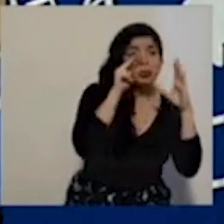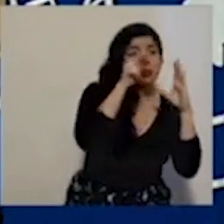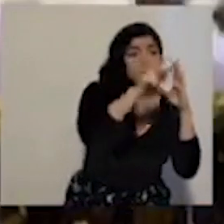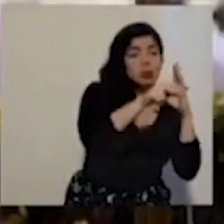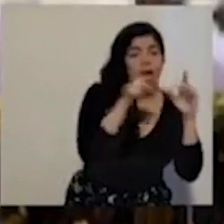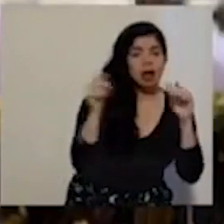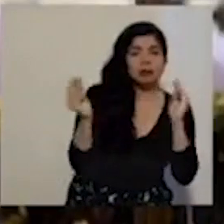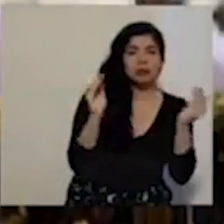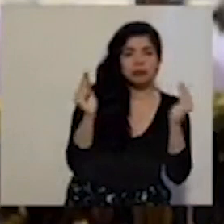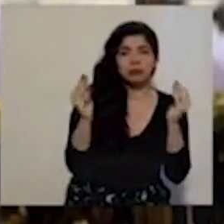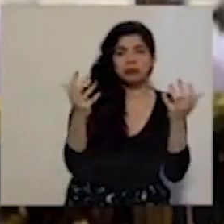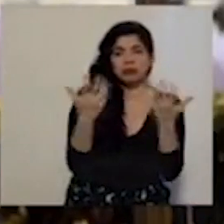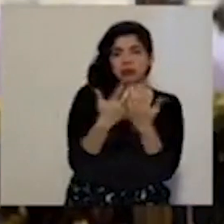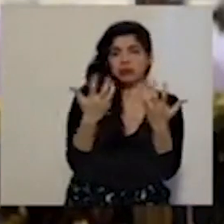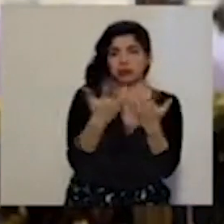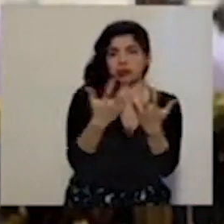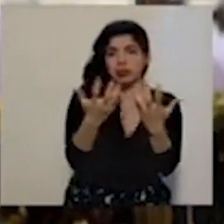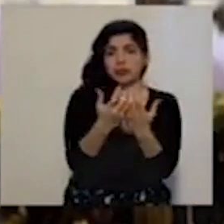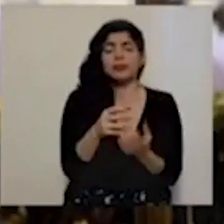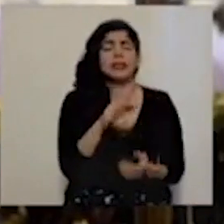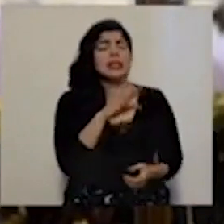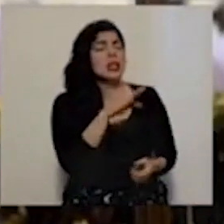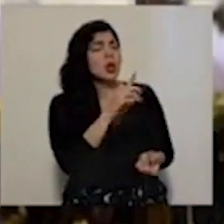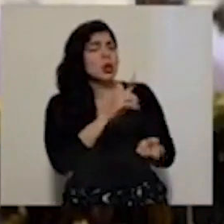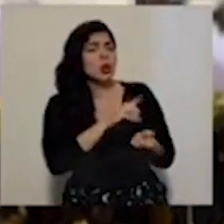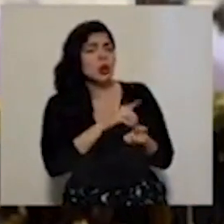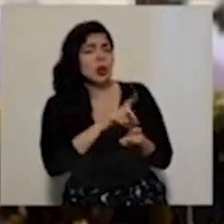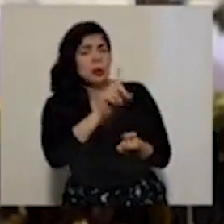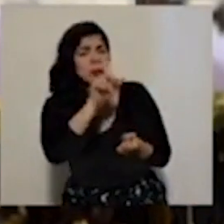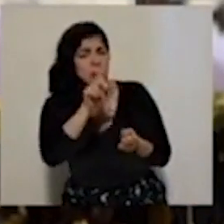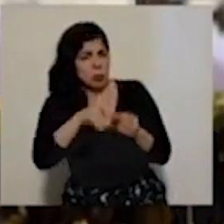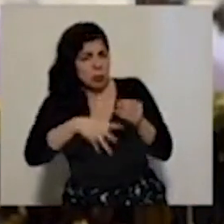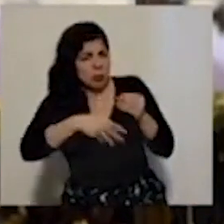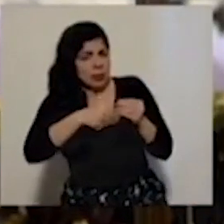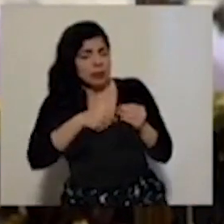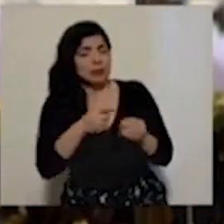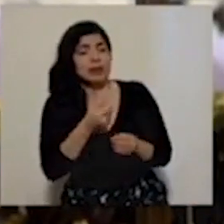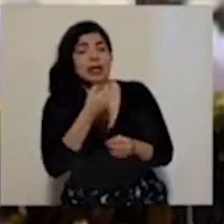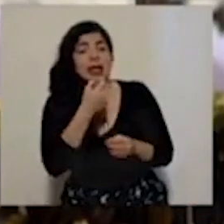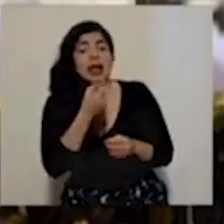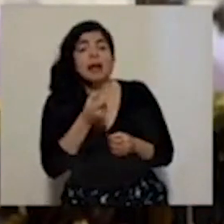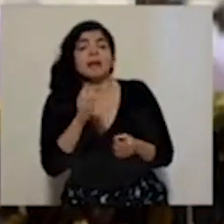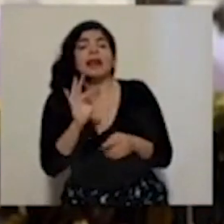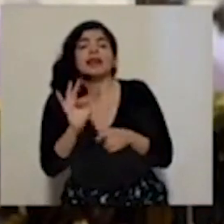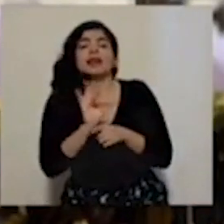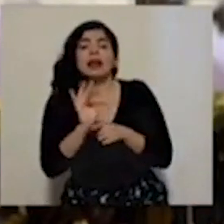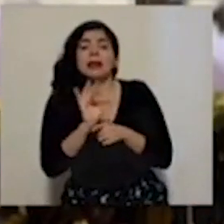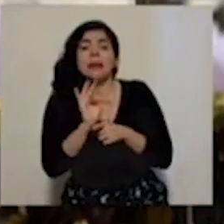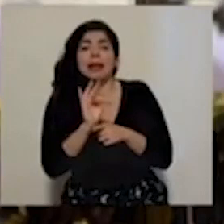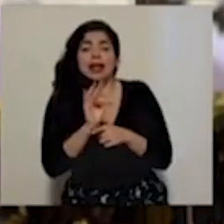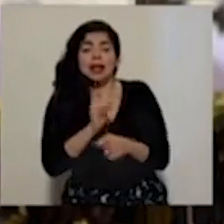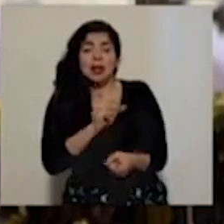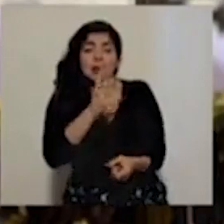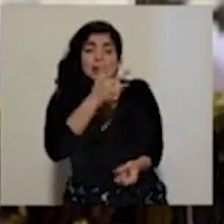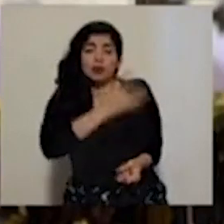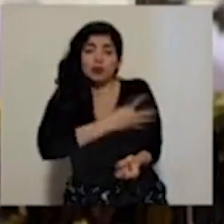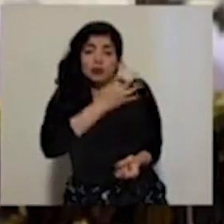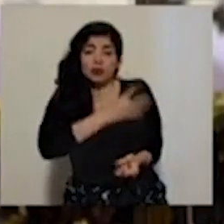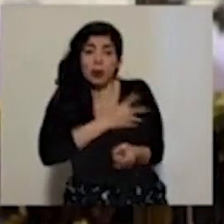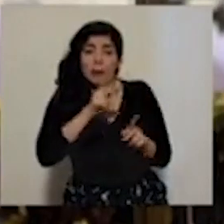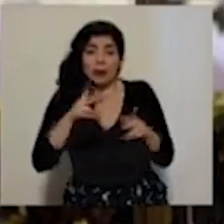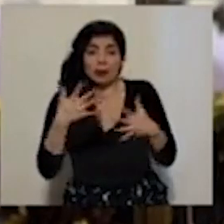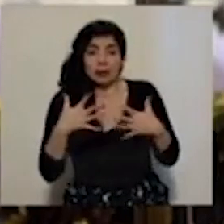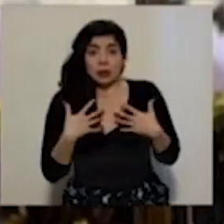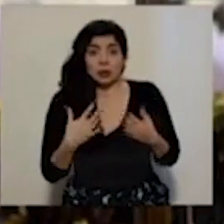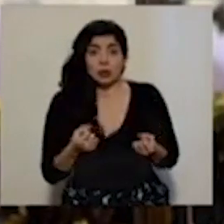Doctor, una consulta adicional del tratamiento de pacientes recuperados con plasma a estas alturas.